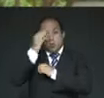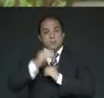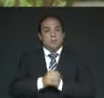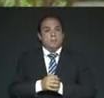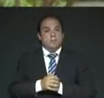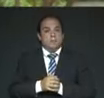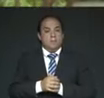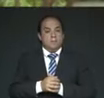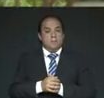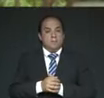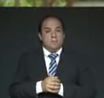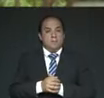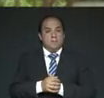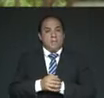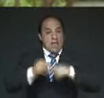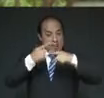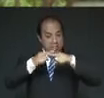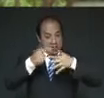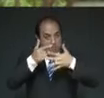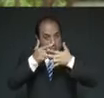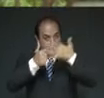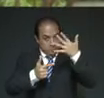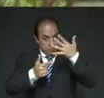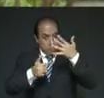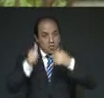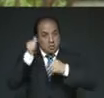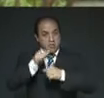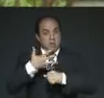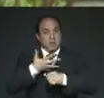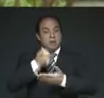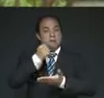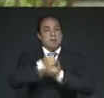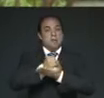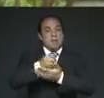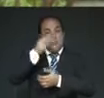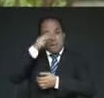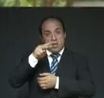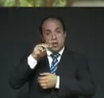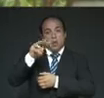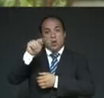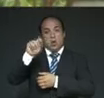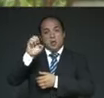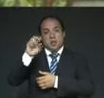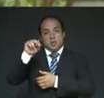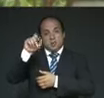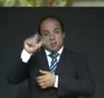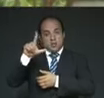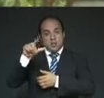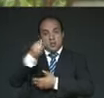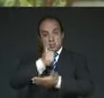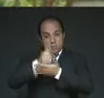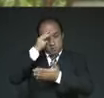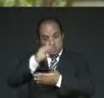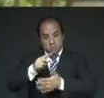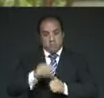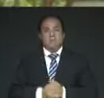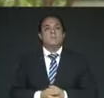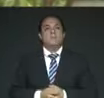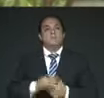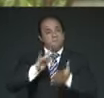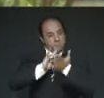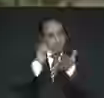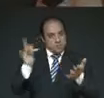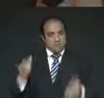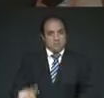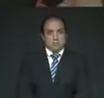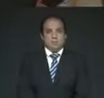pluralidad que siempre ha sido el sello de México Tenochtitlan y de la Ciudad de México. Muchas